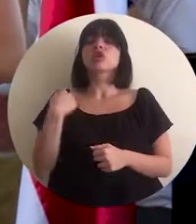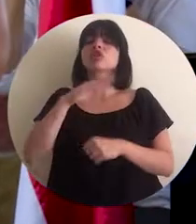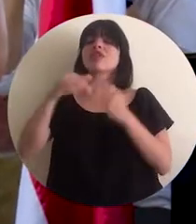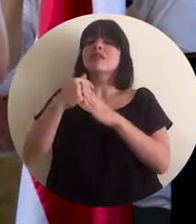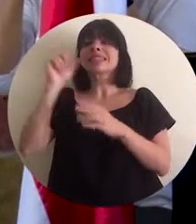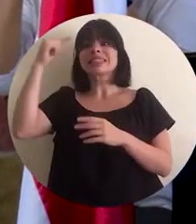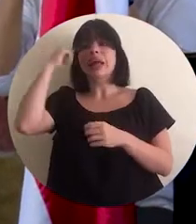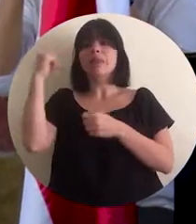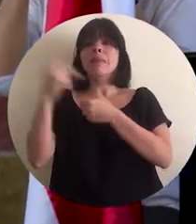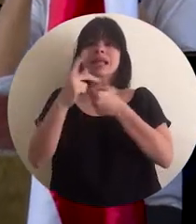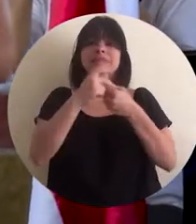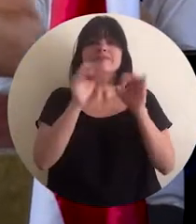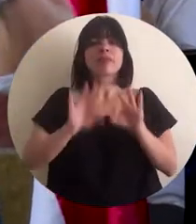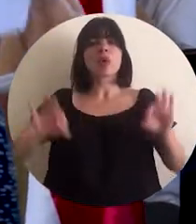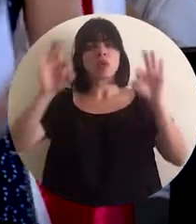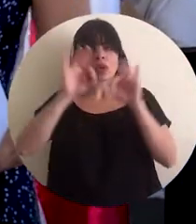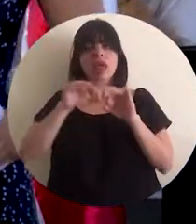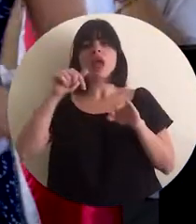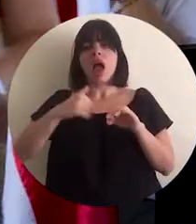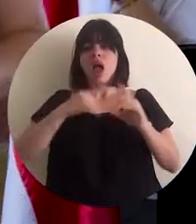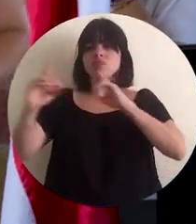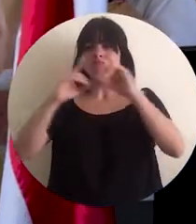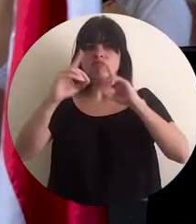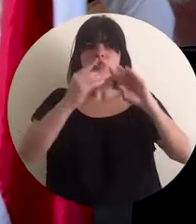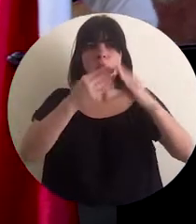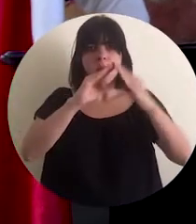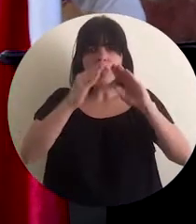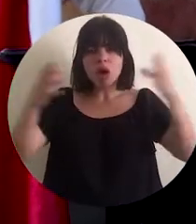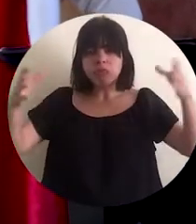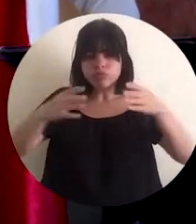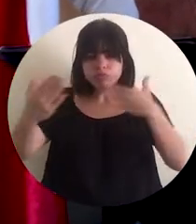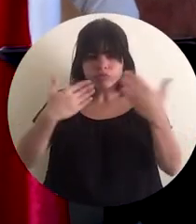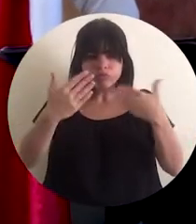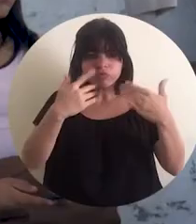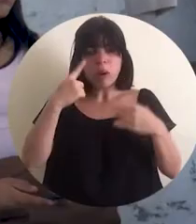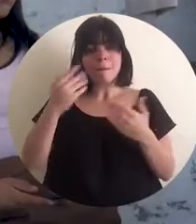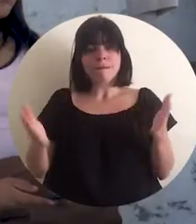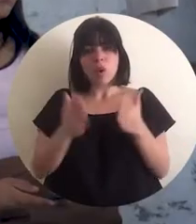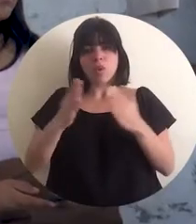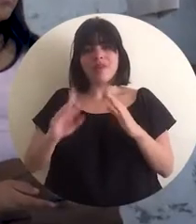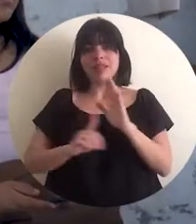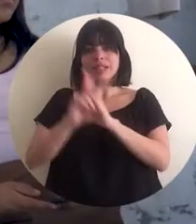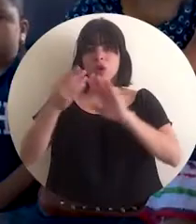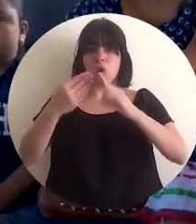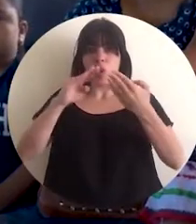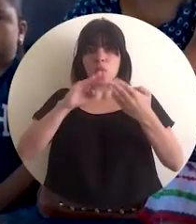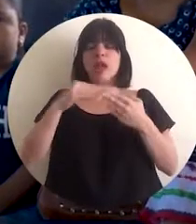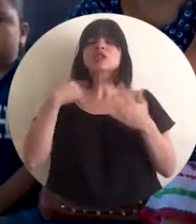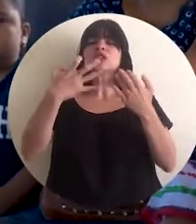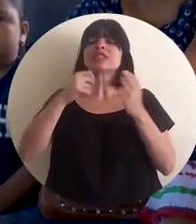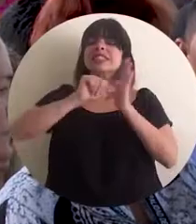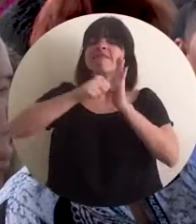participación son claves y aquí hay diálogos comunales que promueve la Dirección Nacional de Desarrollo Comunal, pero lo que quiero